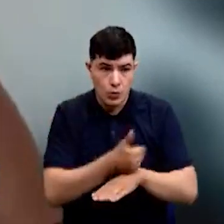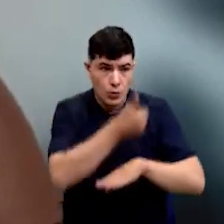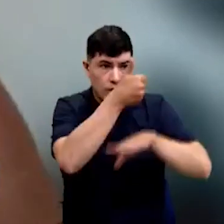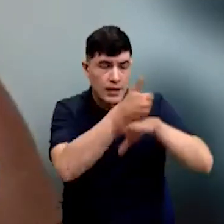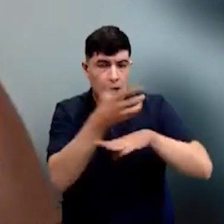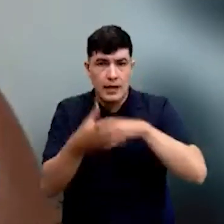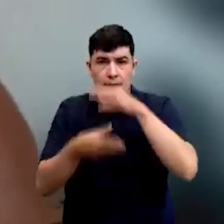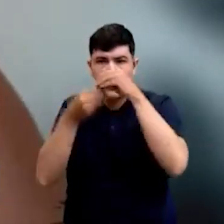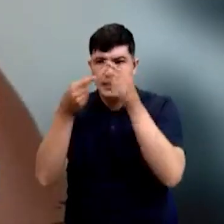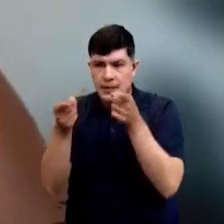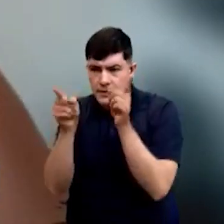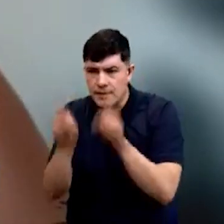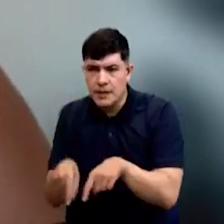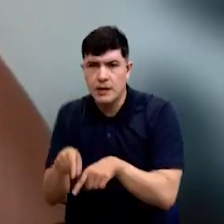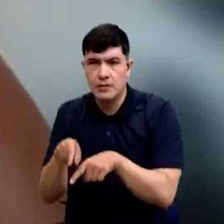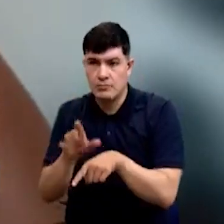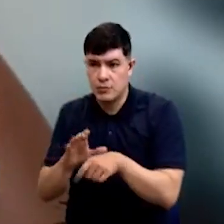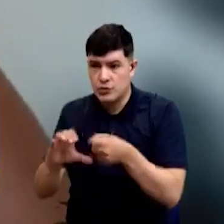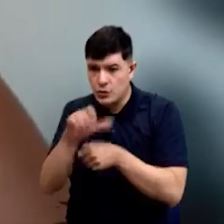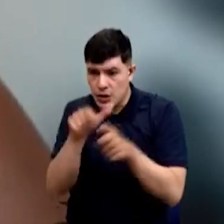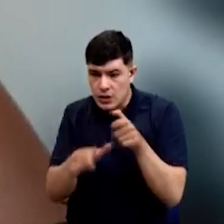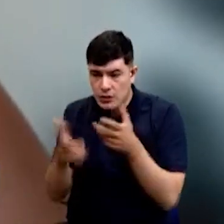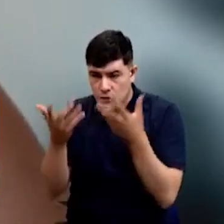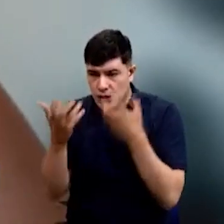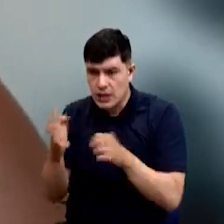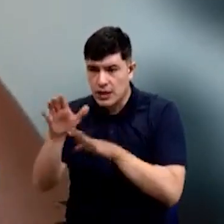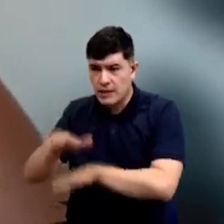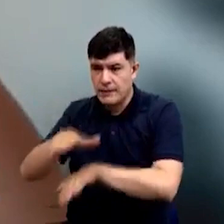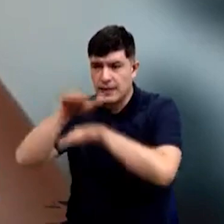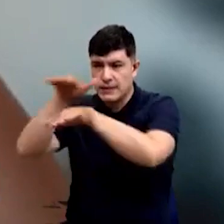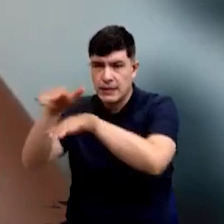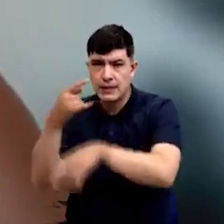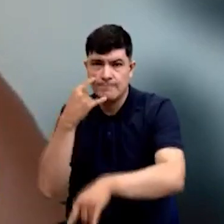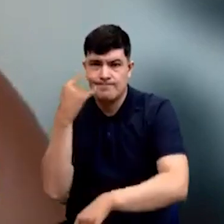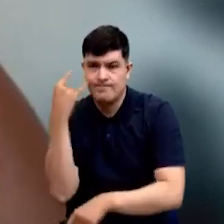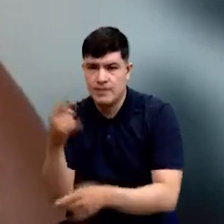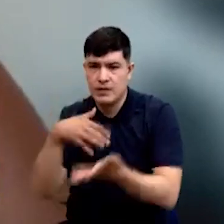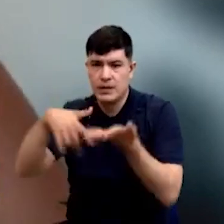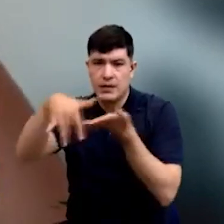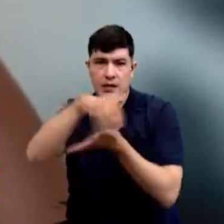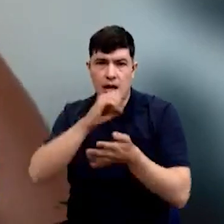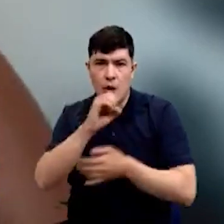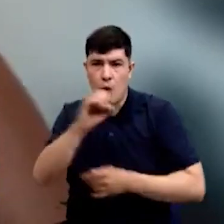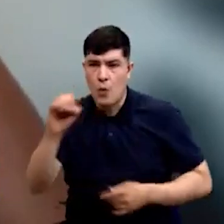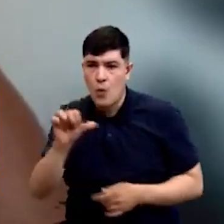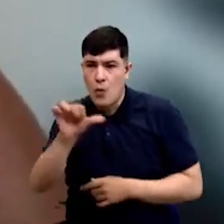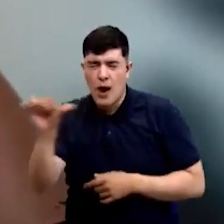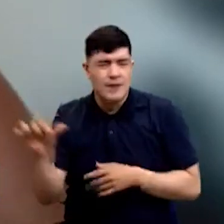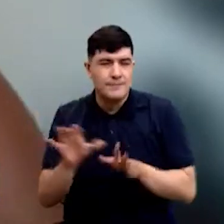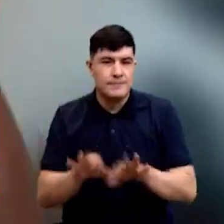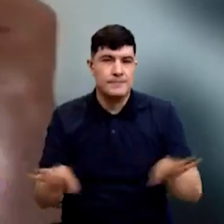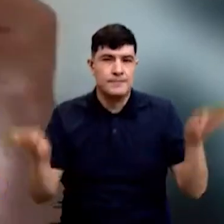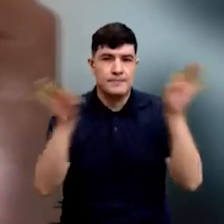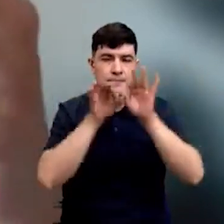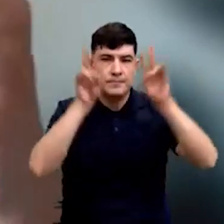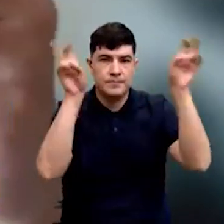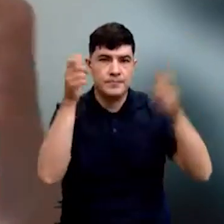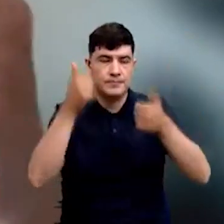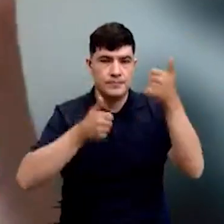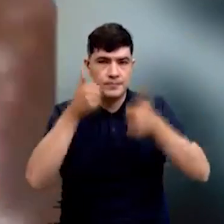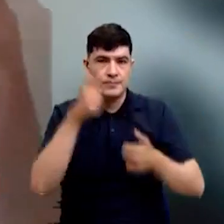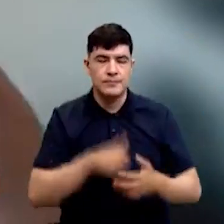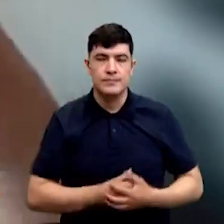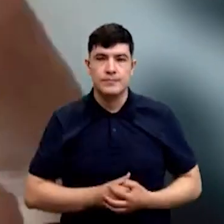también a aquellos que desean representar los intereses de los santandereanos y las santandereanas es la importancia de